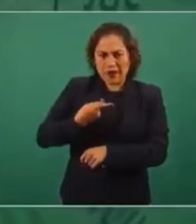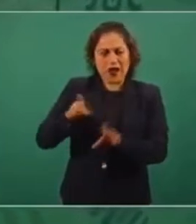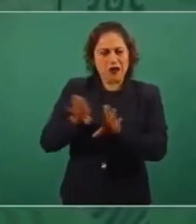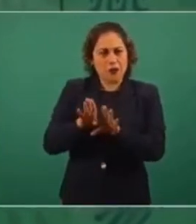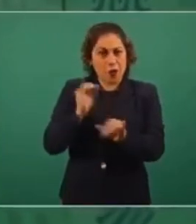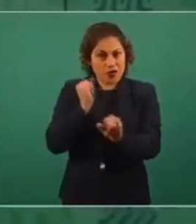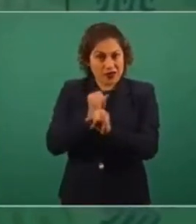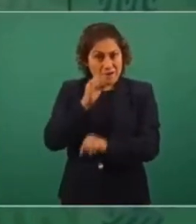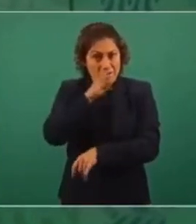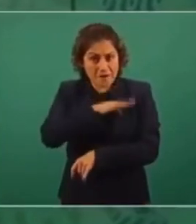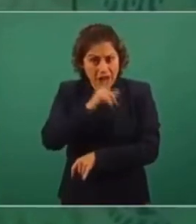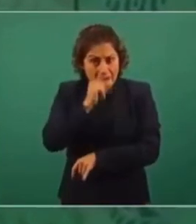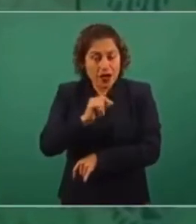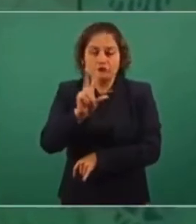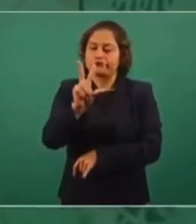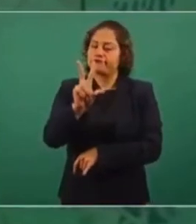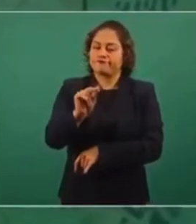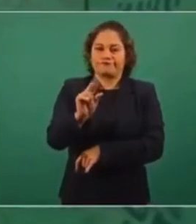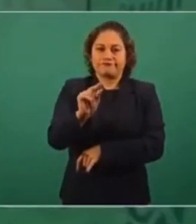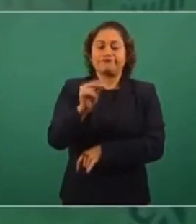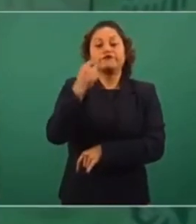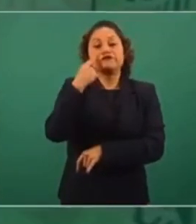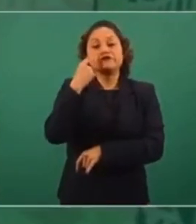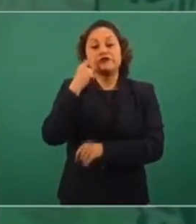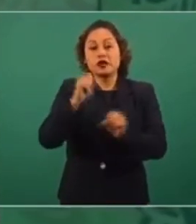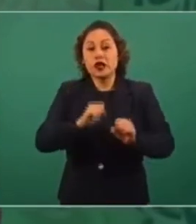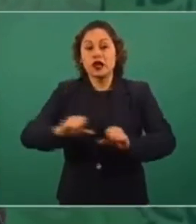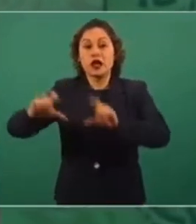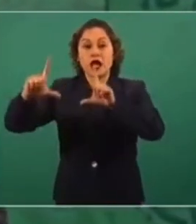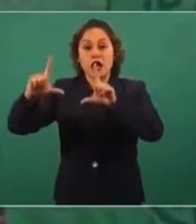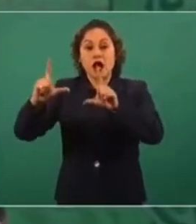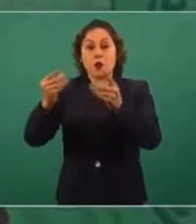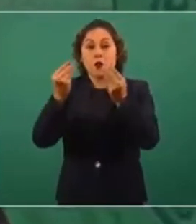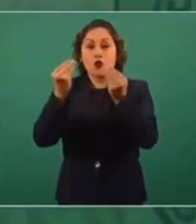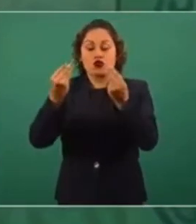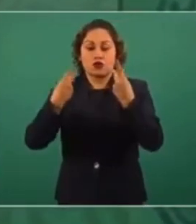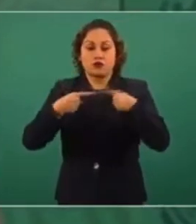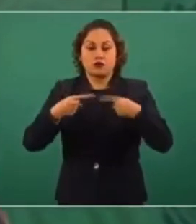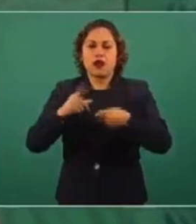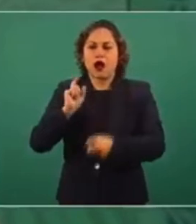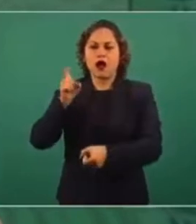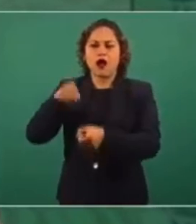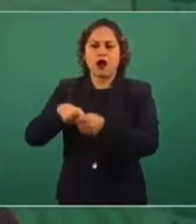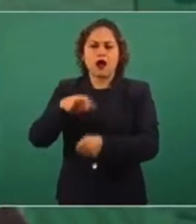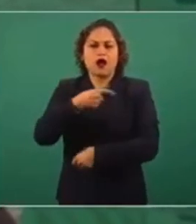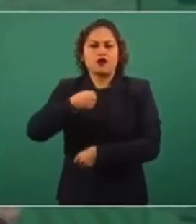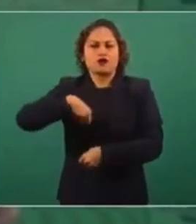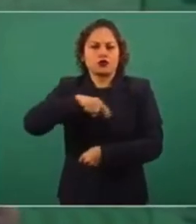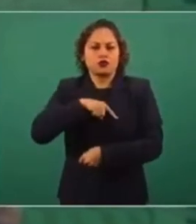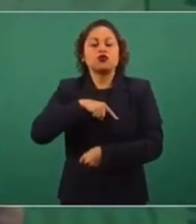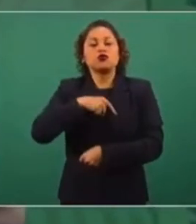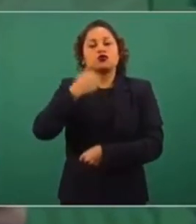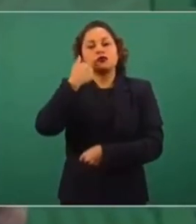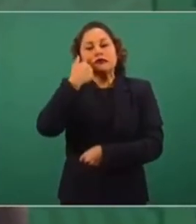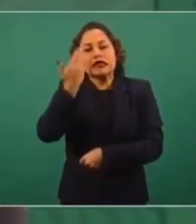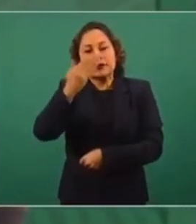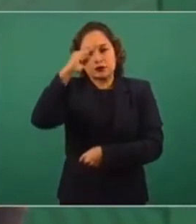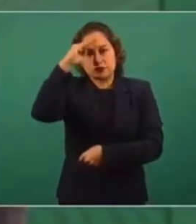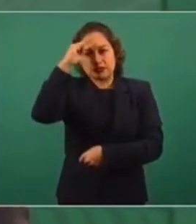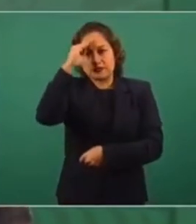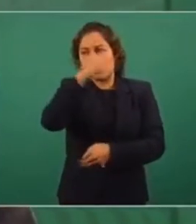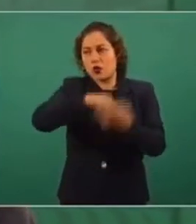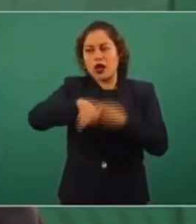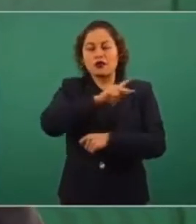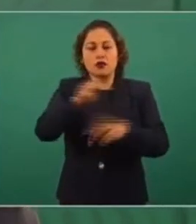personas que se necesitan registrar debe incluirse y será incluida todas. No le apostamos a que haya gente que se desilusione y no se